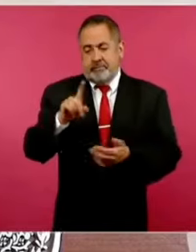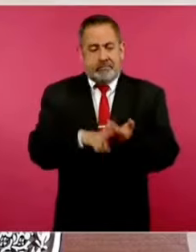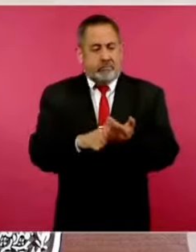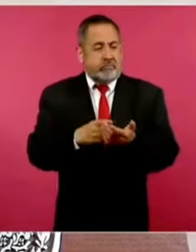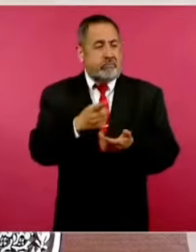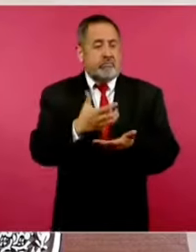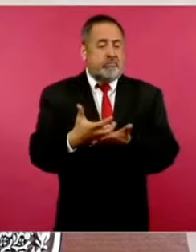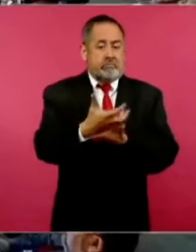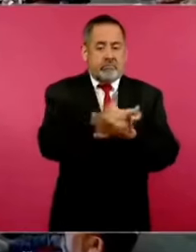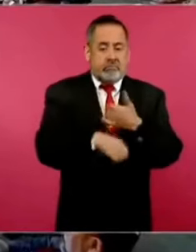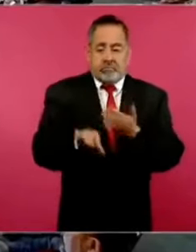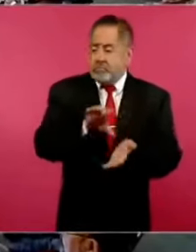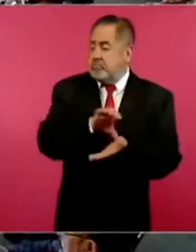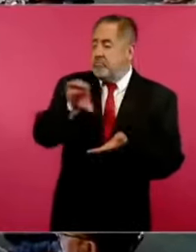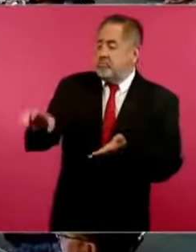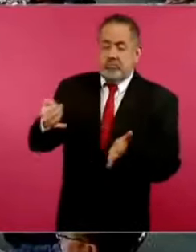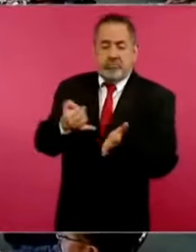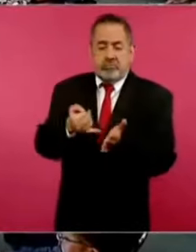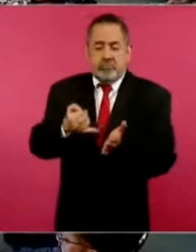Lo que no pasó